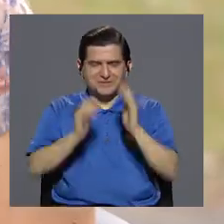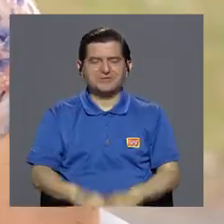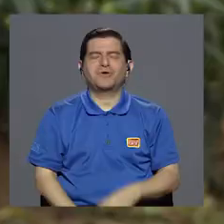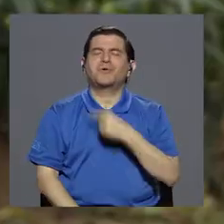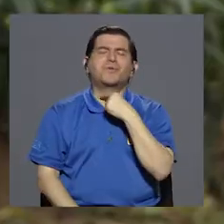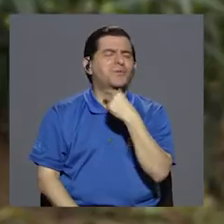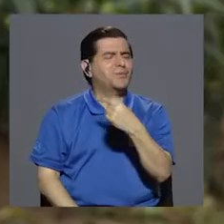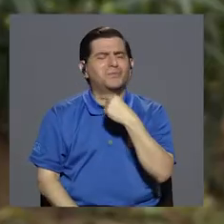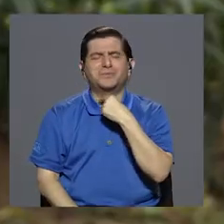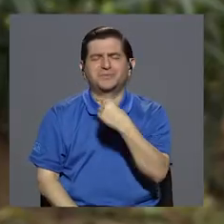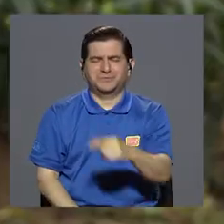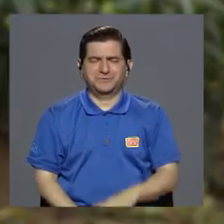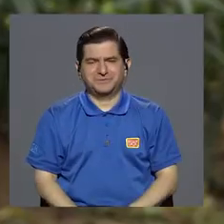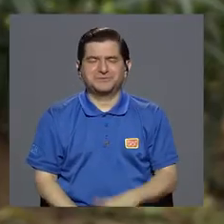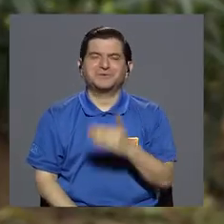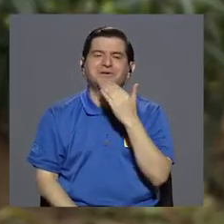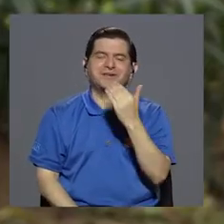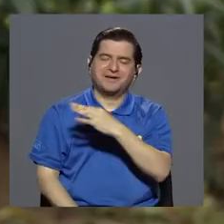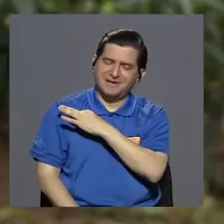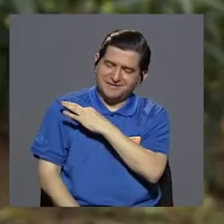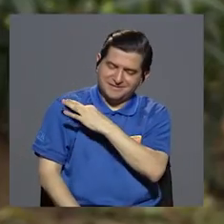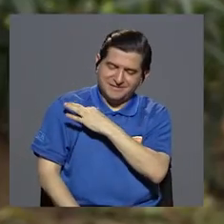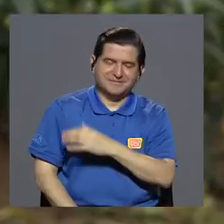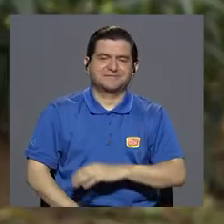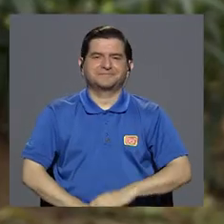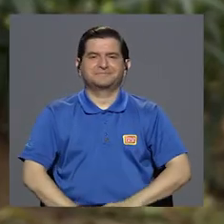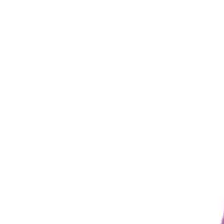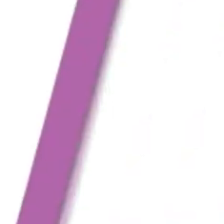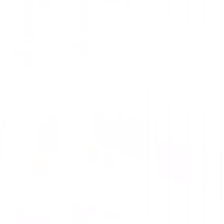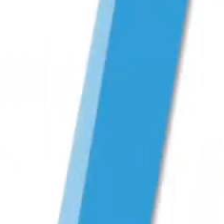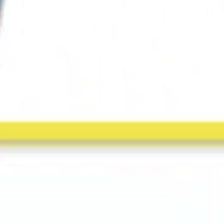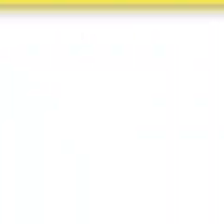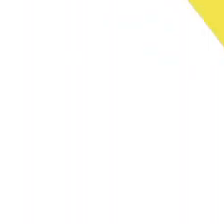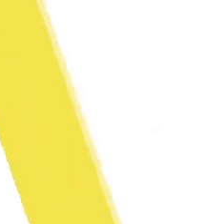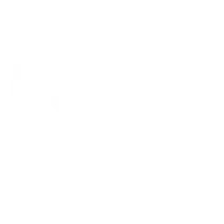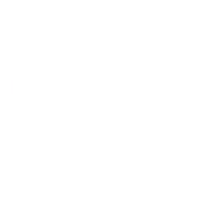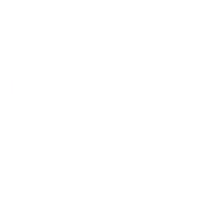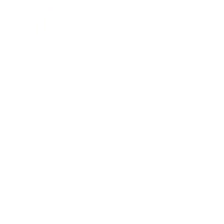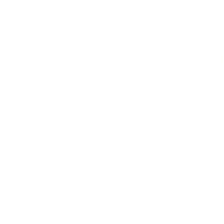atendido nuestra invitación. mucho gusto. Está presente y le agradezco mucho la invitación. Gracias. Gracias.